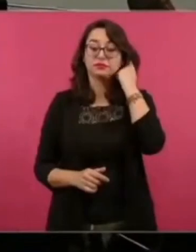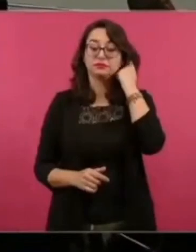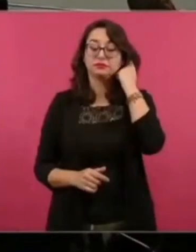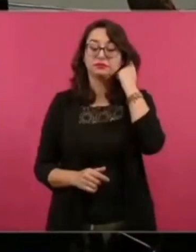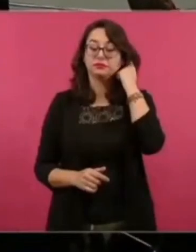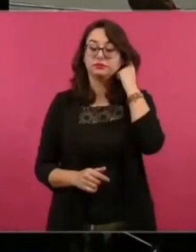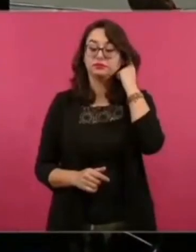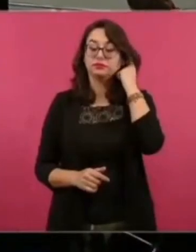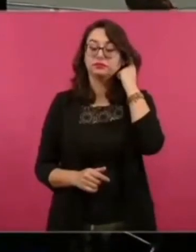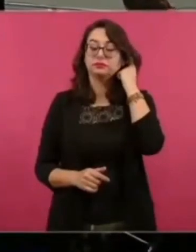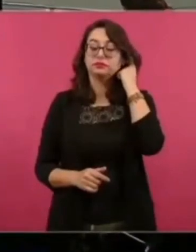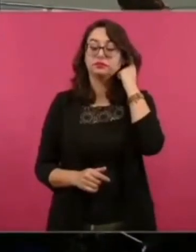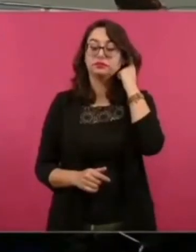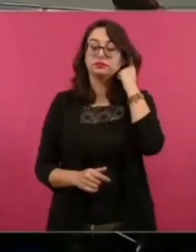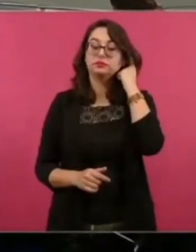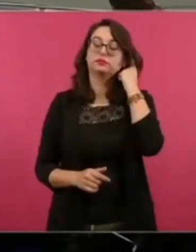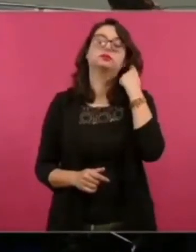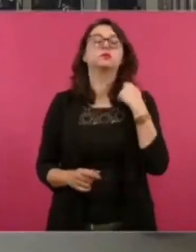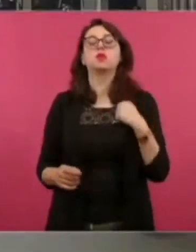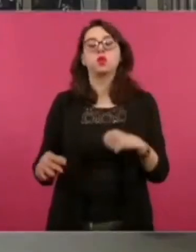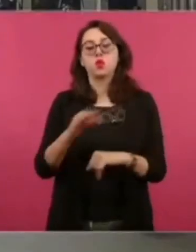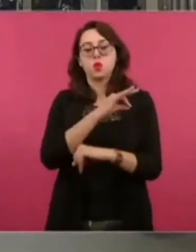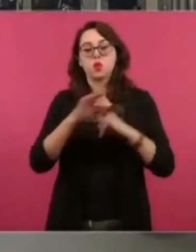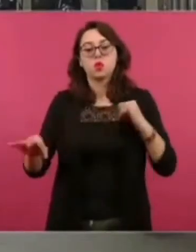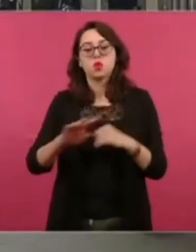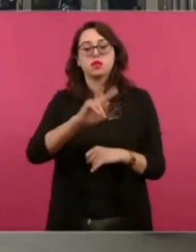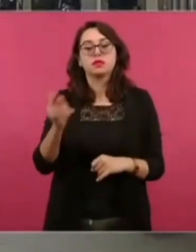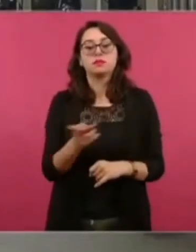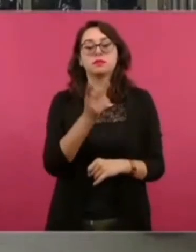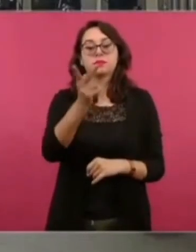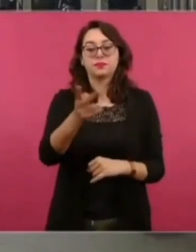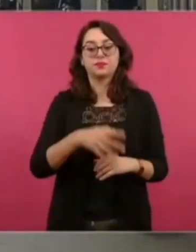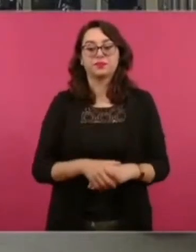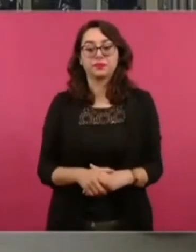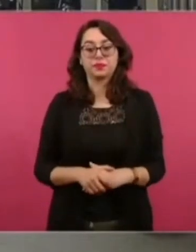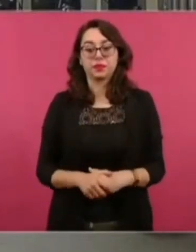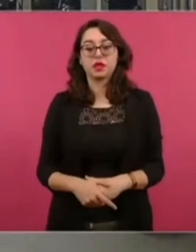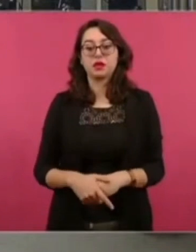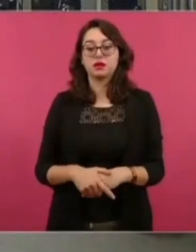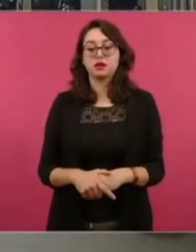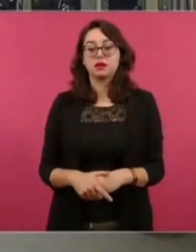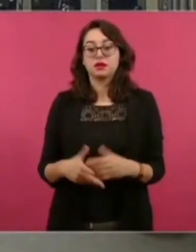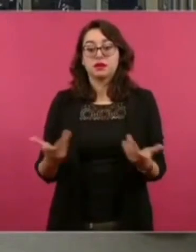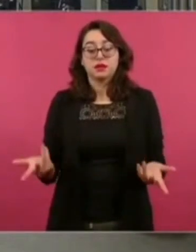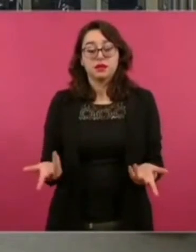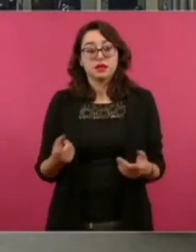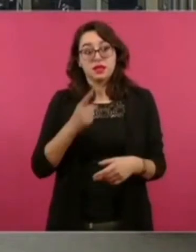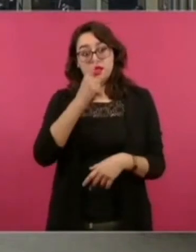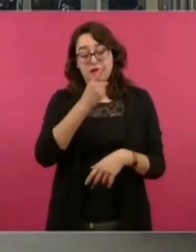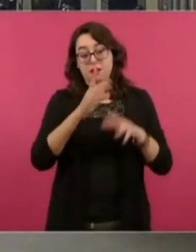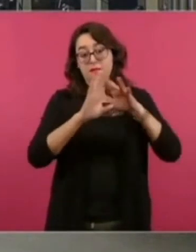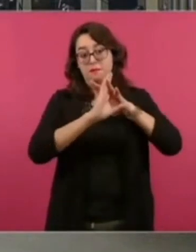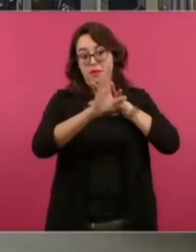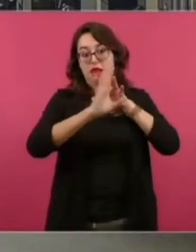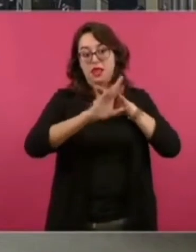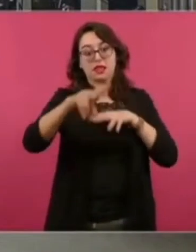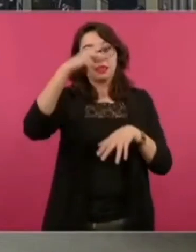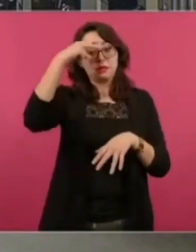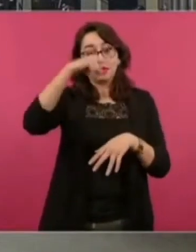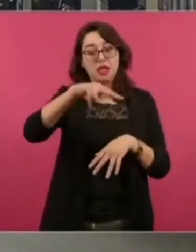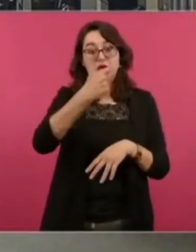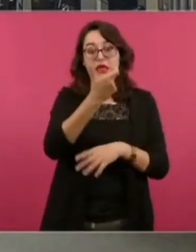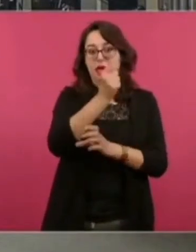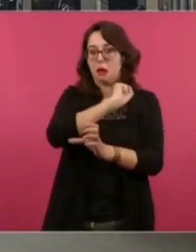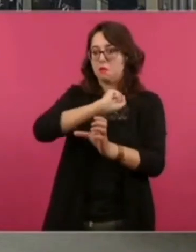En cuanto a las remesas, ahora que las menciona, se espera una recuperación en el poder adquisitivo de ellas en este